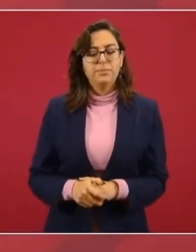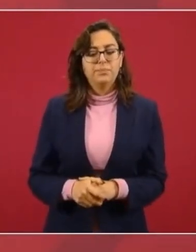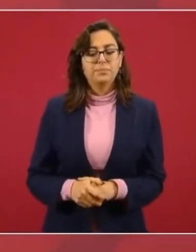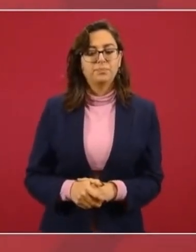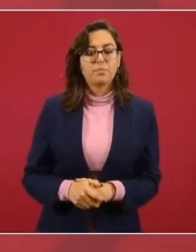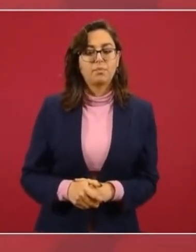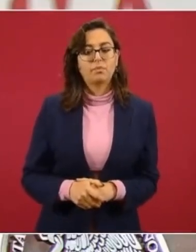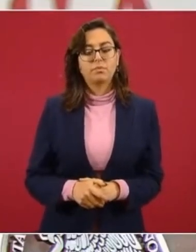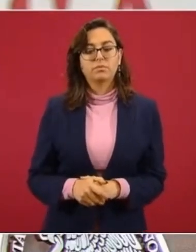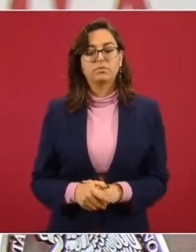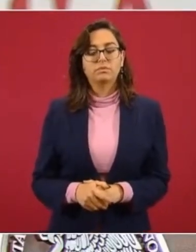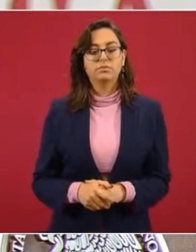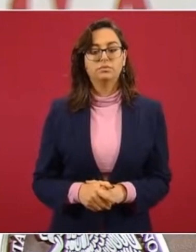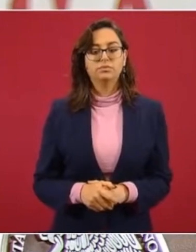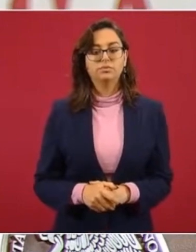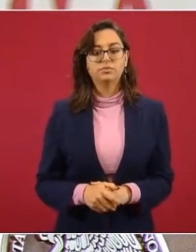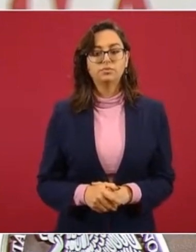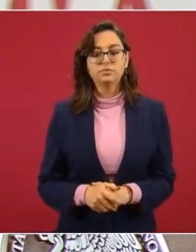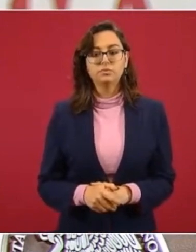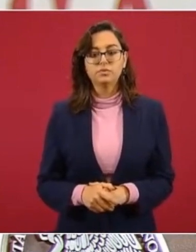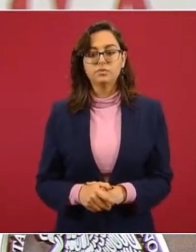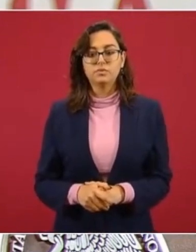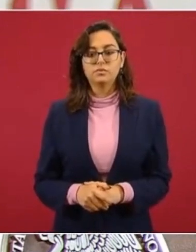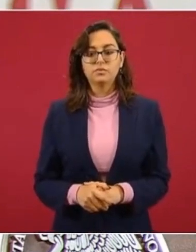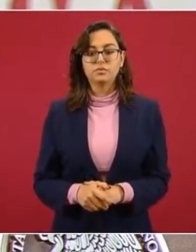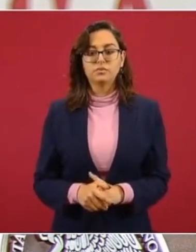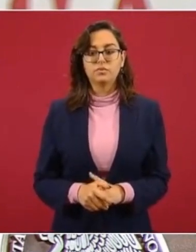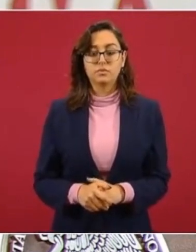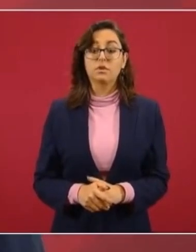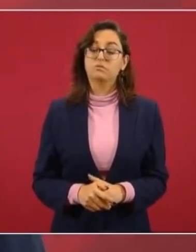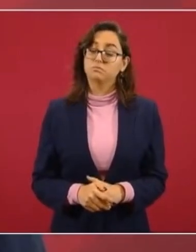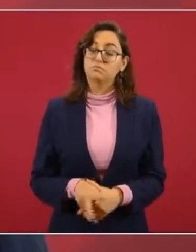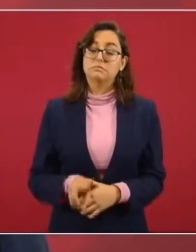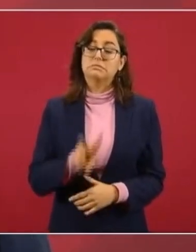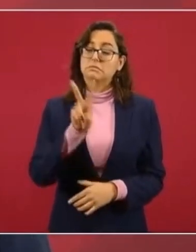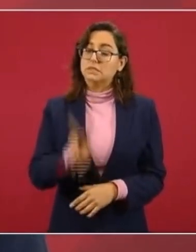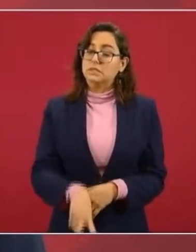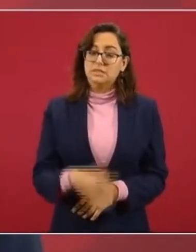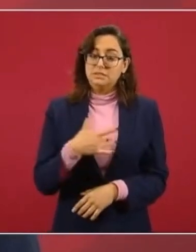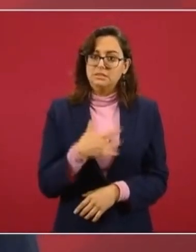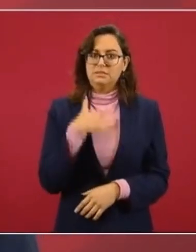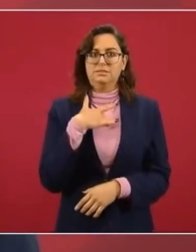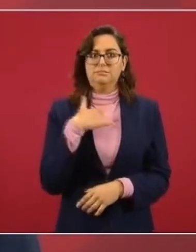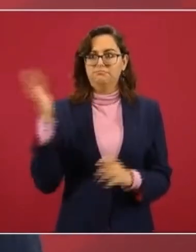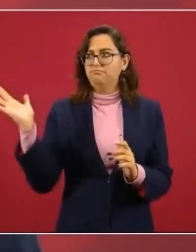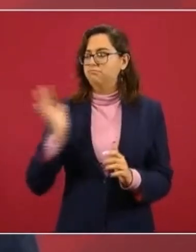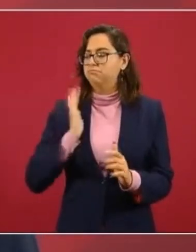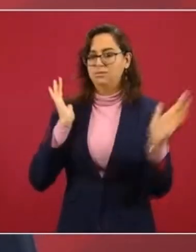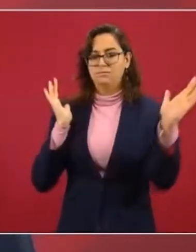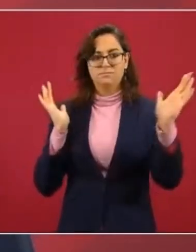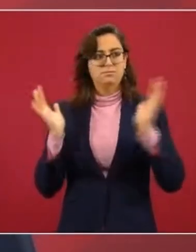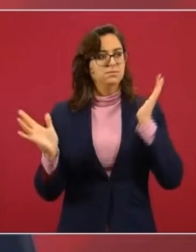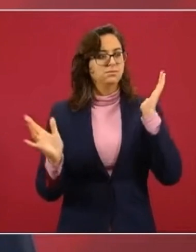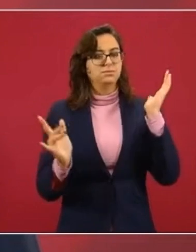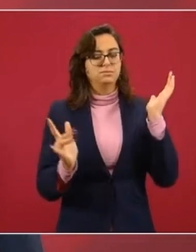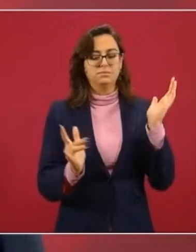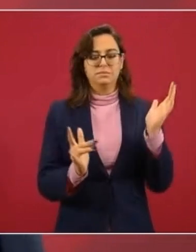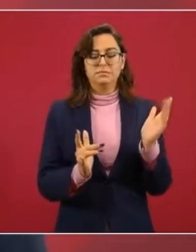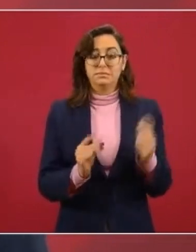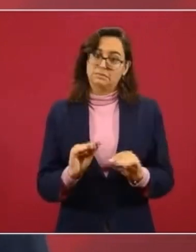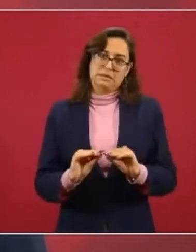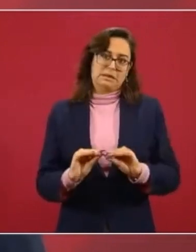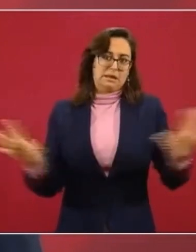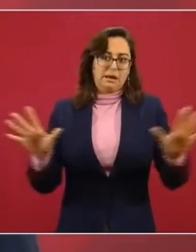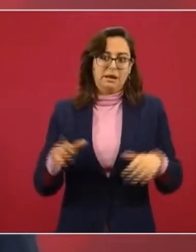Claro que nos extraña todo esto que está pasando, porque no se había dado,